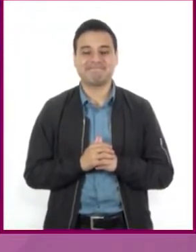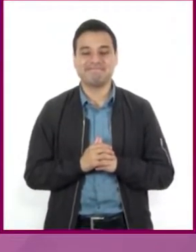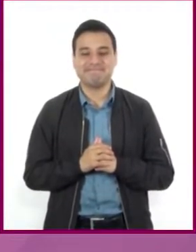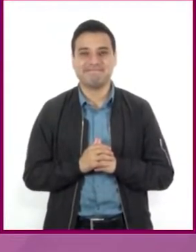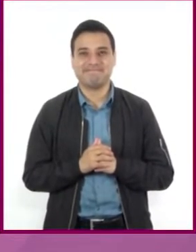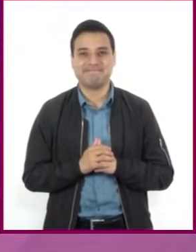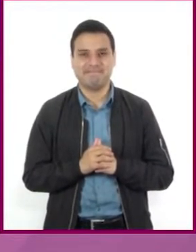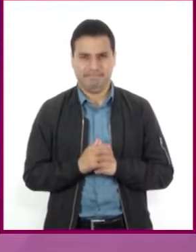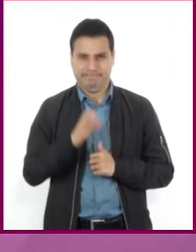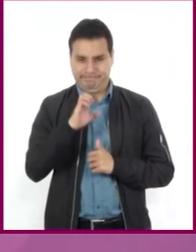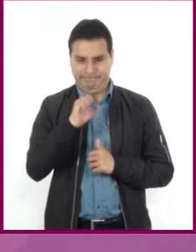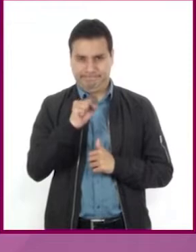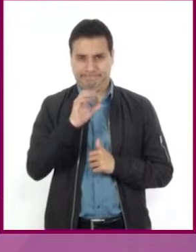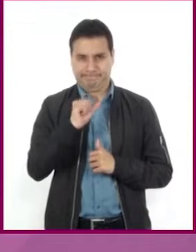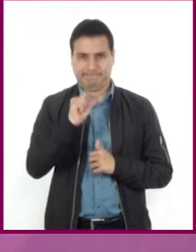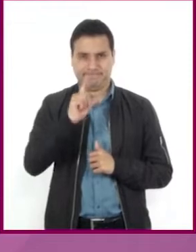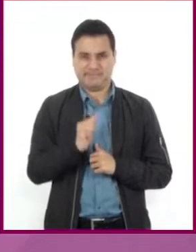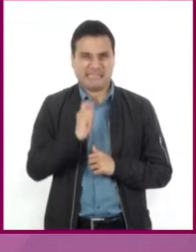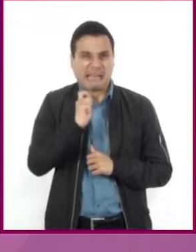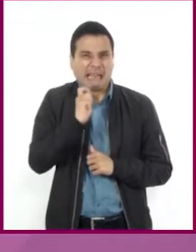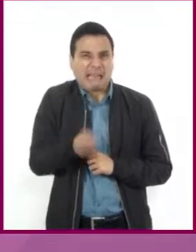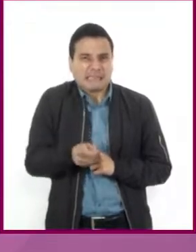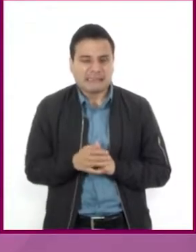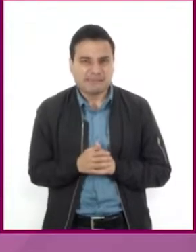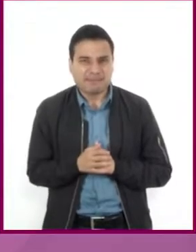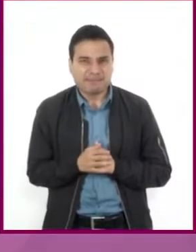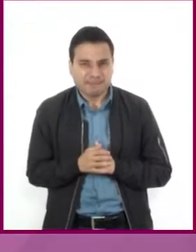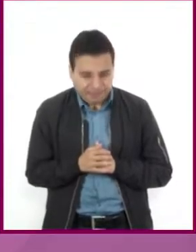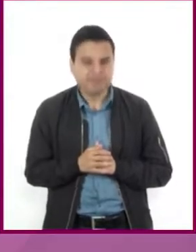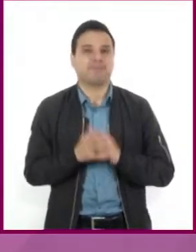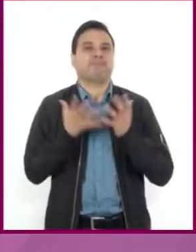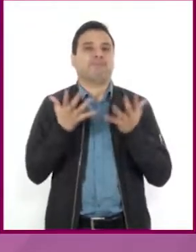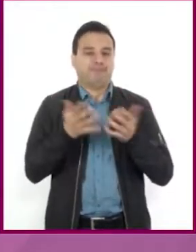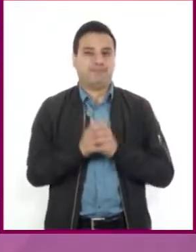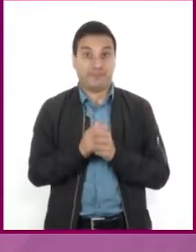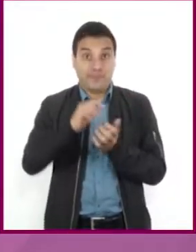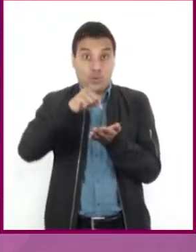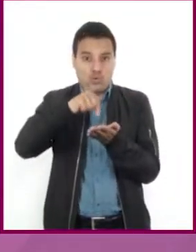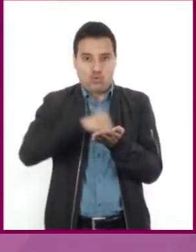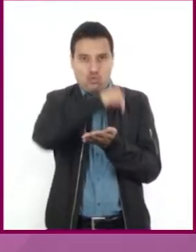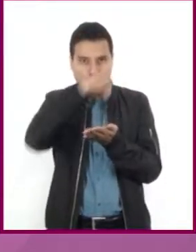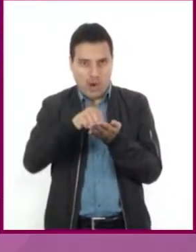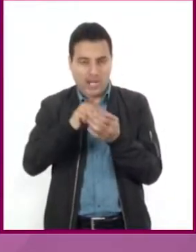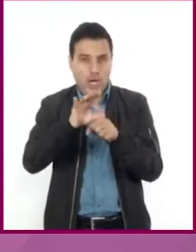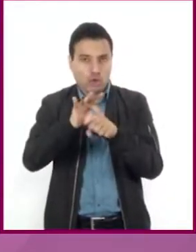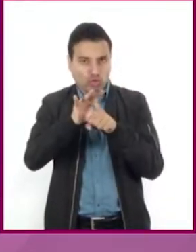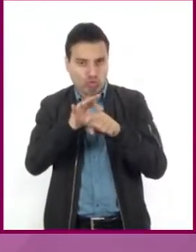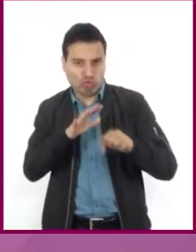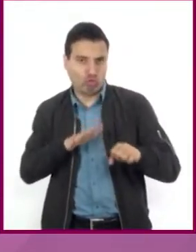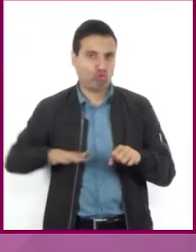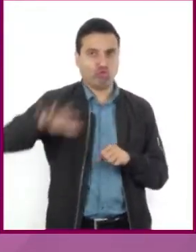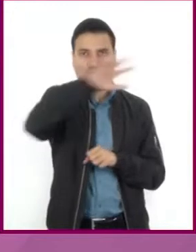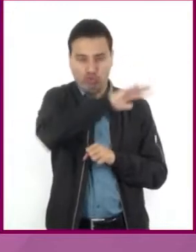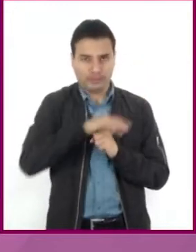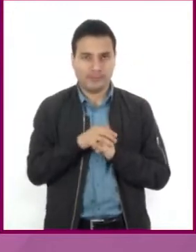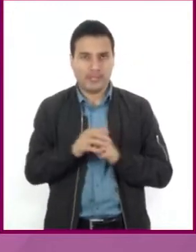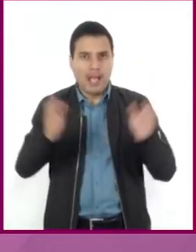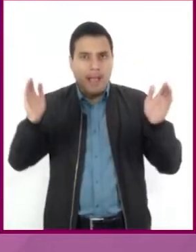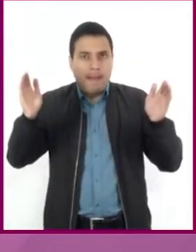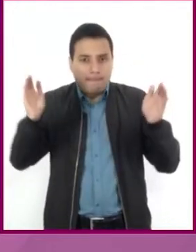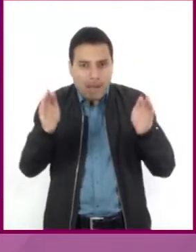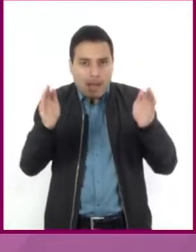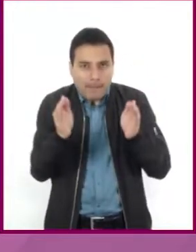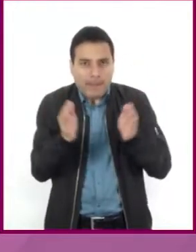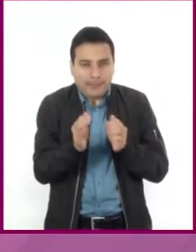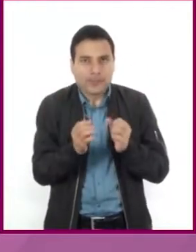La escala es una representación de la proporción en que se ha reducido una parte de la superficie de la Tierra en un mapa.